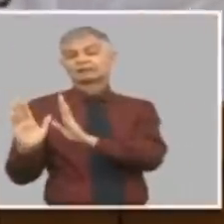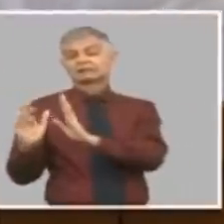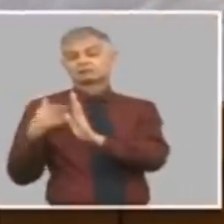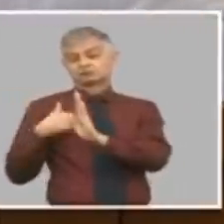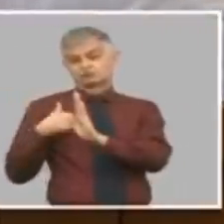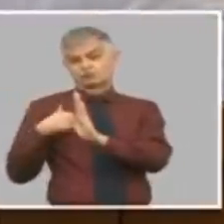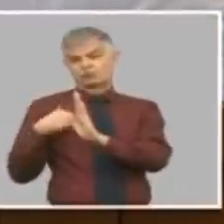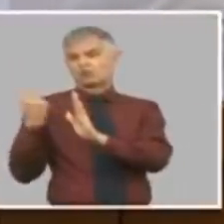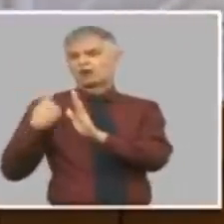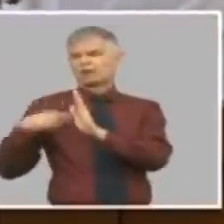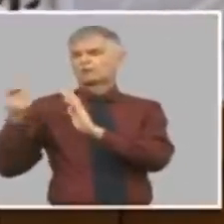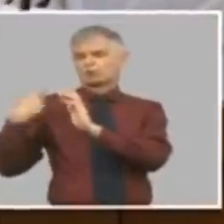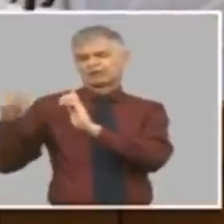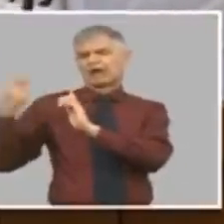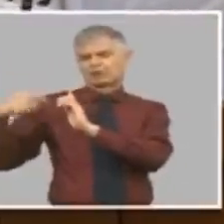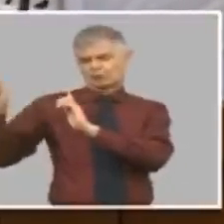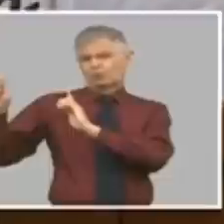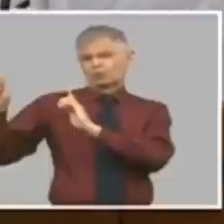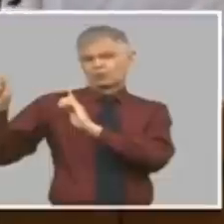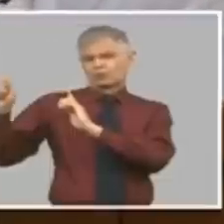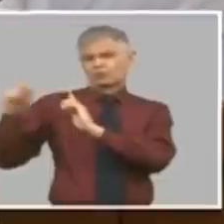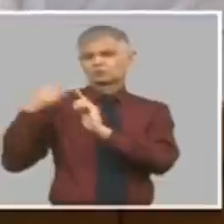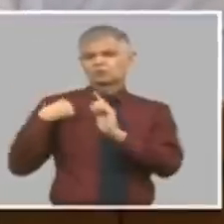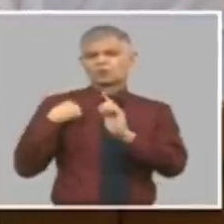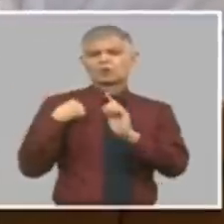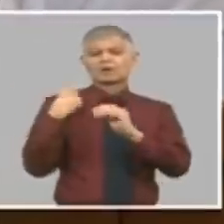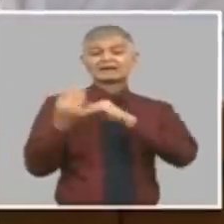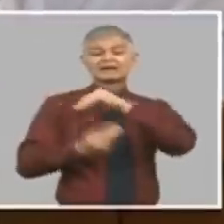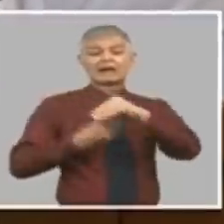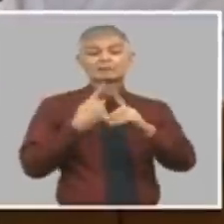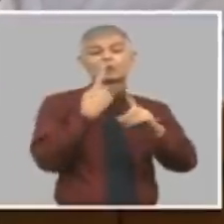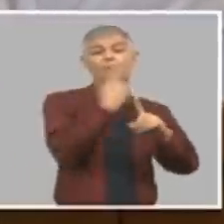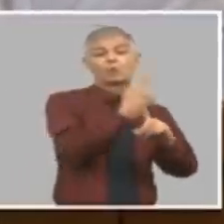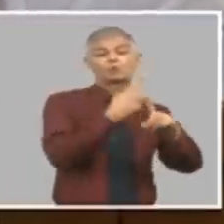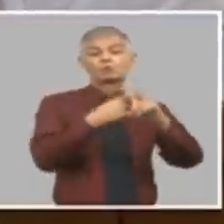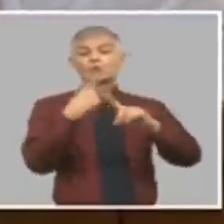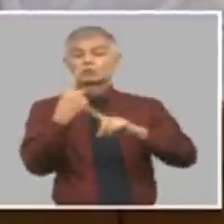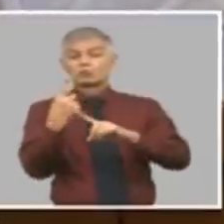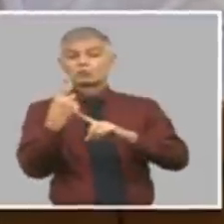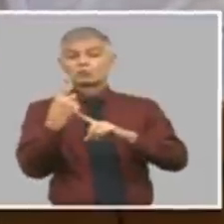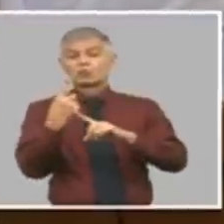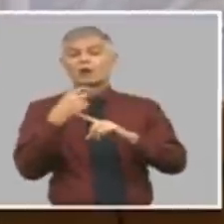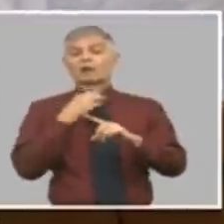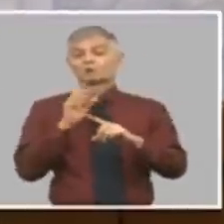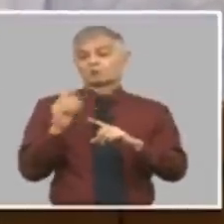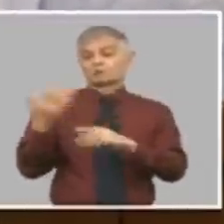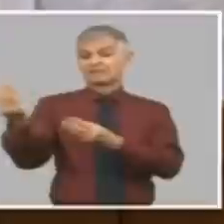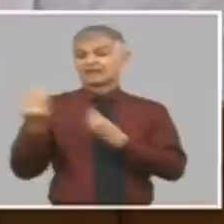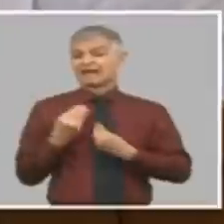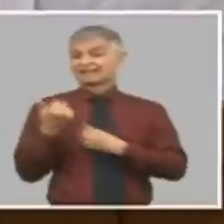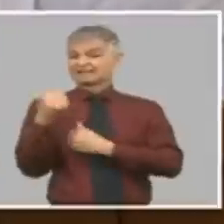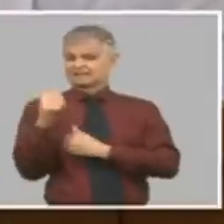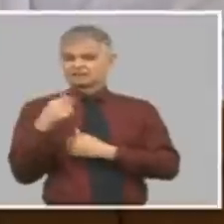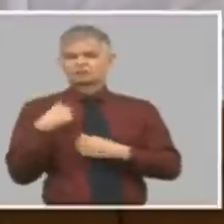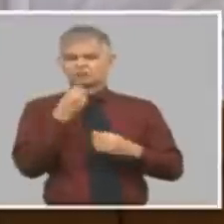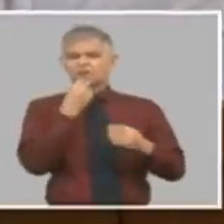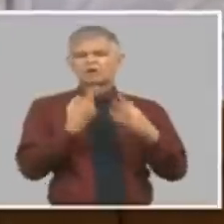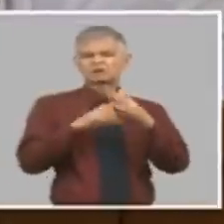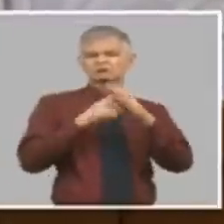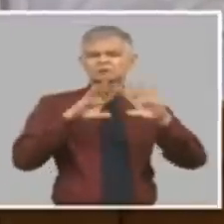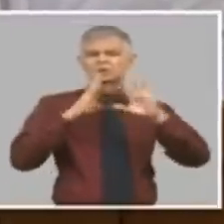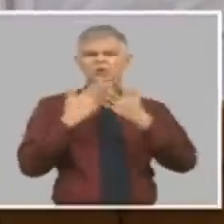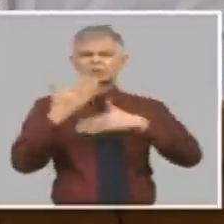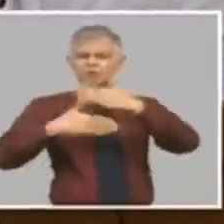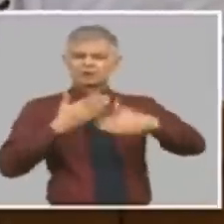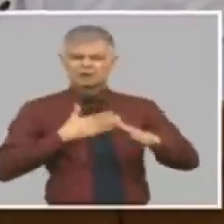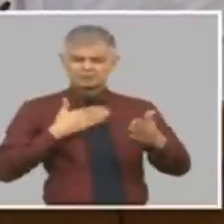exportador y a mi el tipo cambio de uno por uno me hace daño si me dieran diez yo resolvía todos los problemas que tengo una empresa y